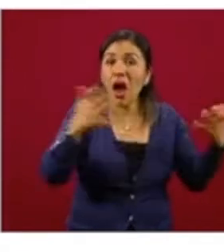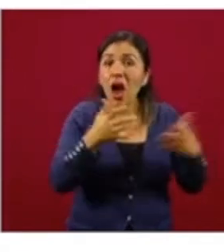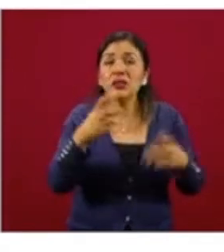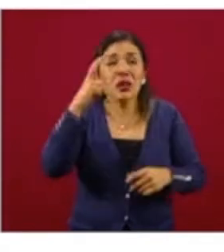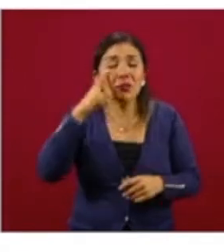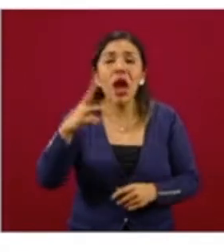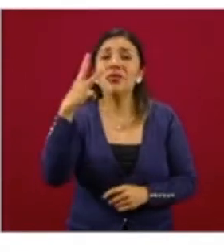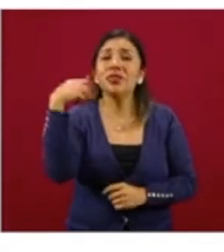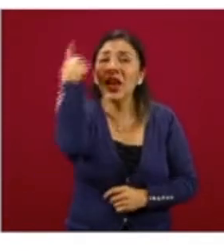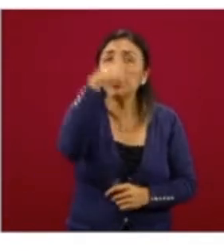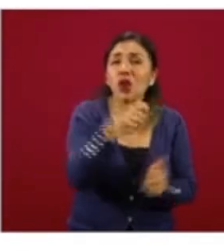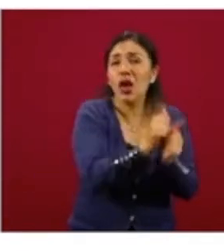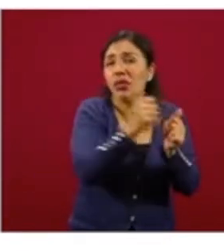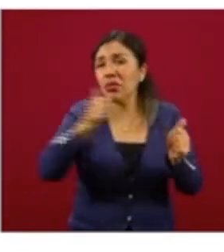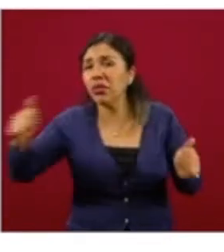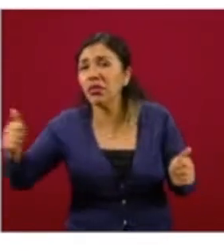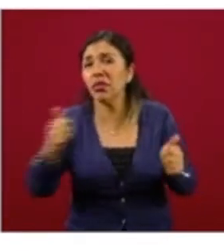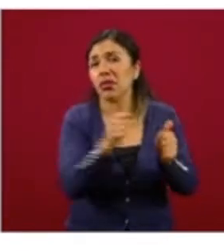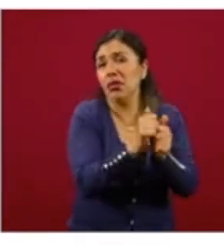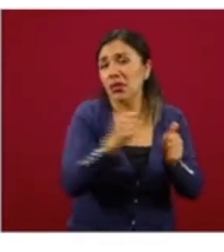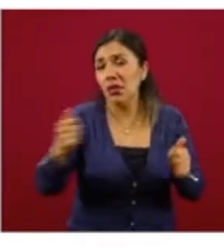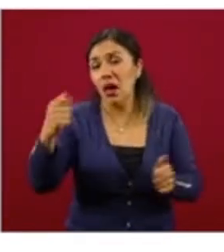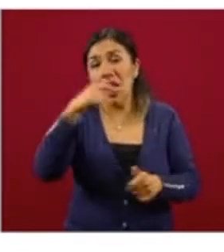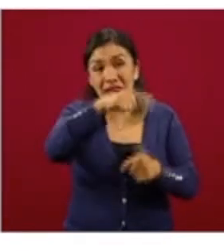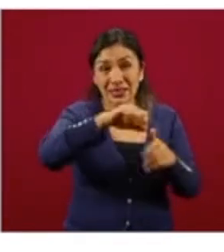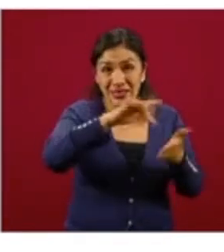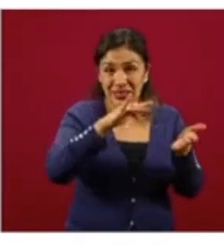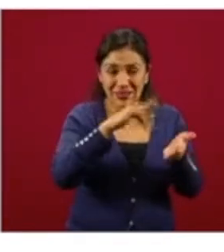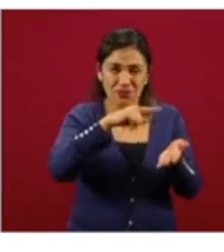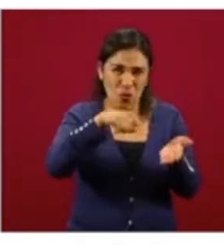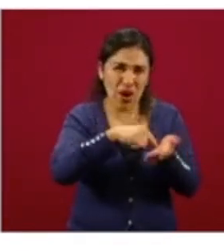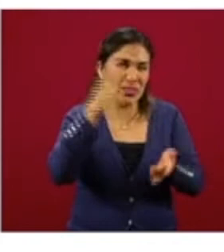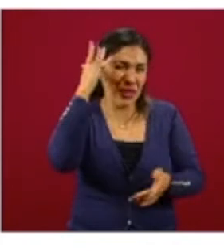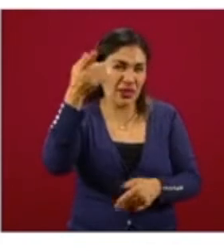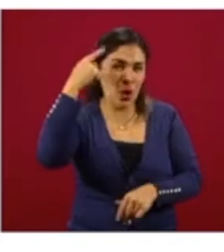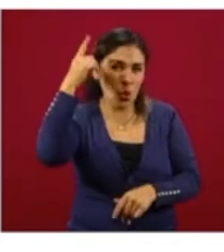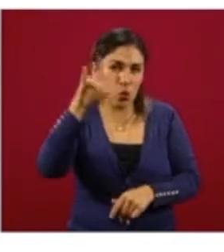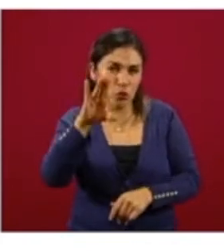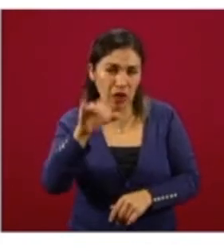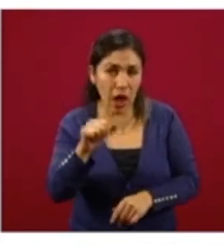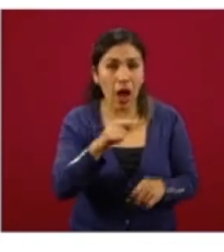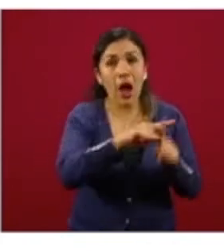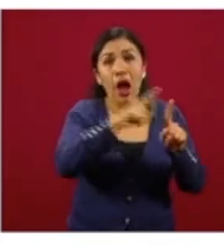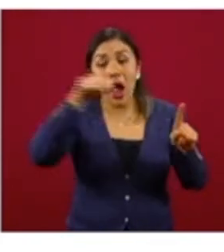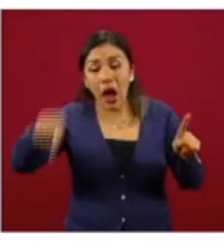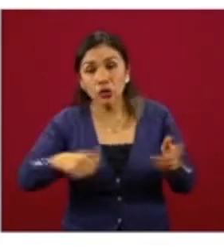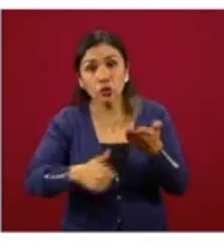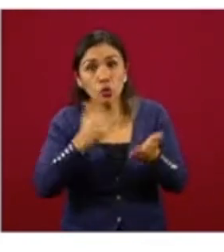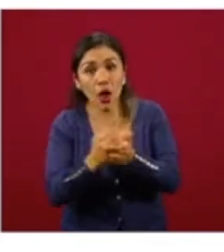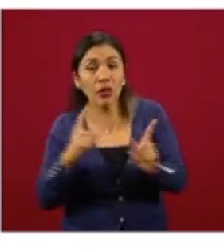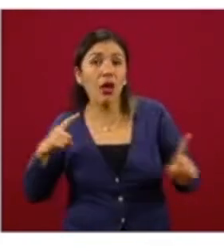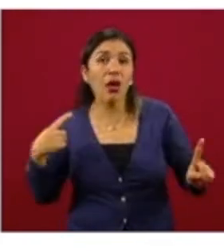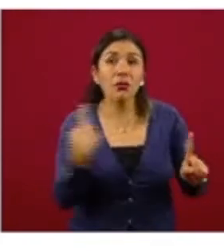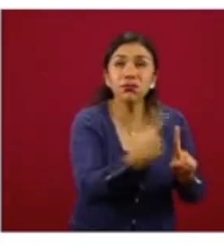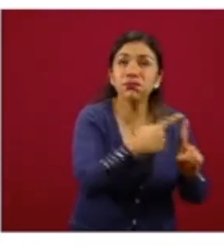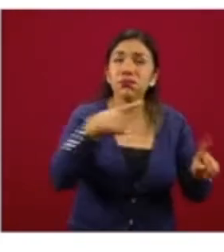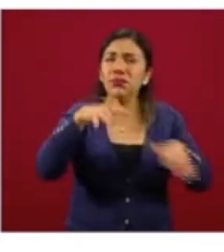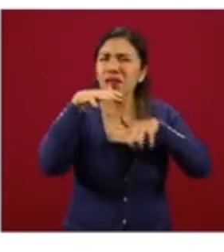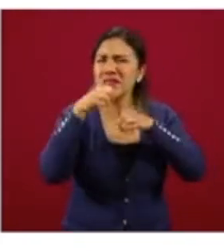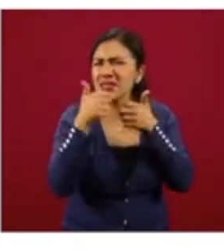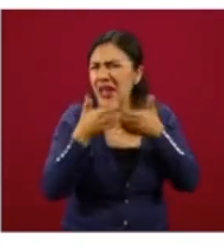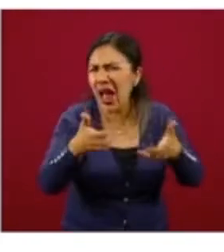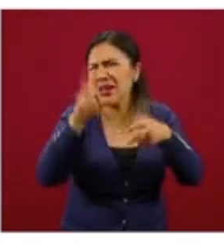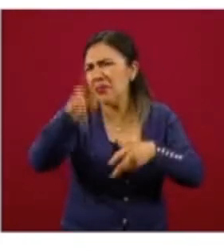hasta tres horas de tiempo de traslado de Santa Lucía para acá y de regreso, en unas vialidades, además, que están congestionadas.